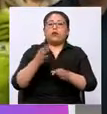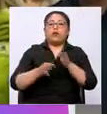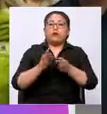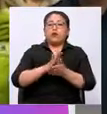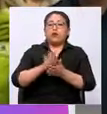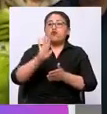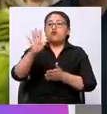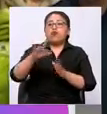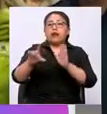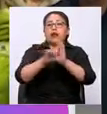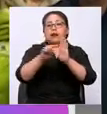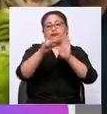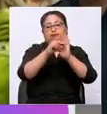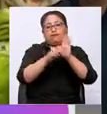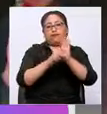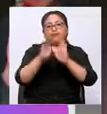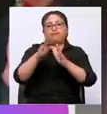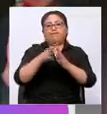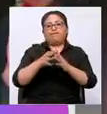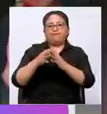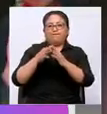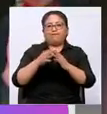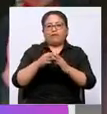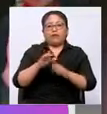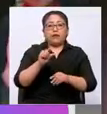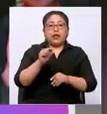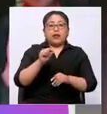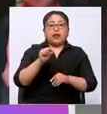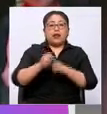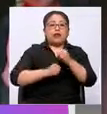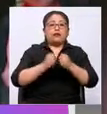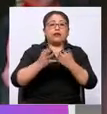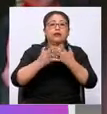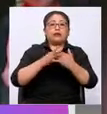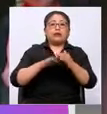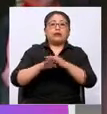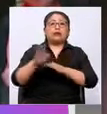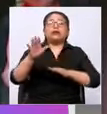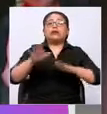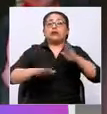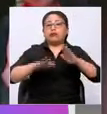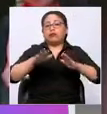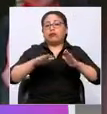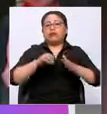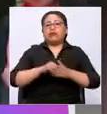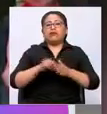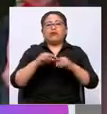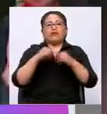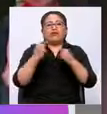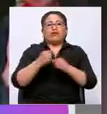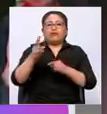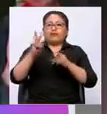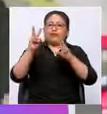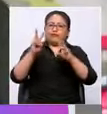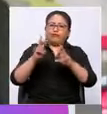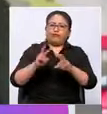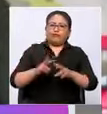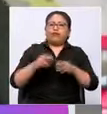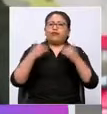Estados Unidos una pena que iría hasta los 20 años de prisión. Entonces estamos ante un grupo que ha sido investigado, que